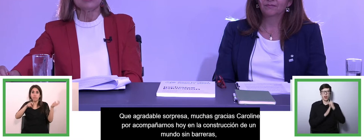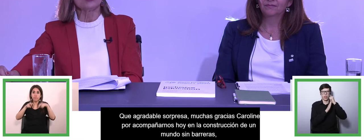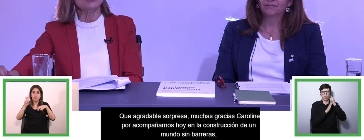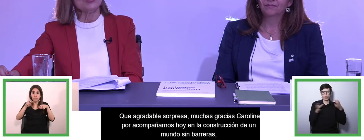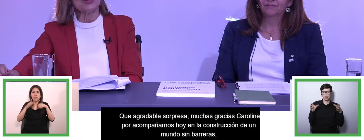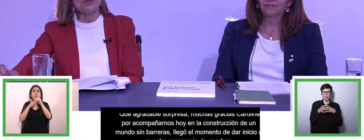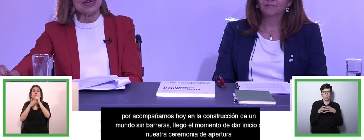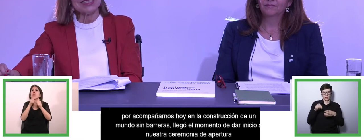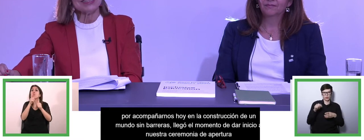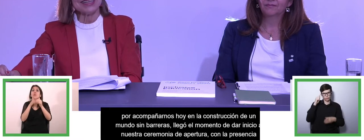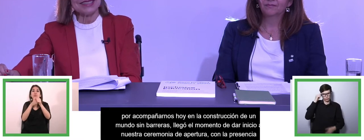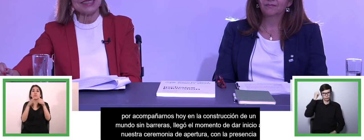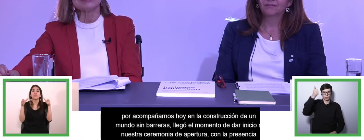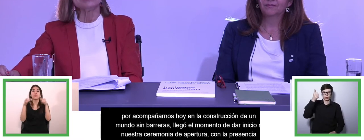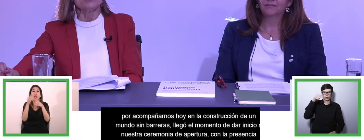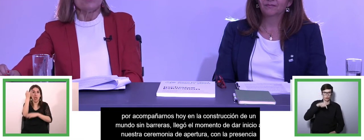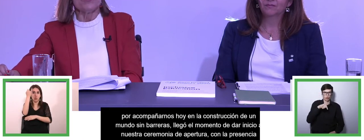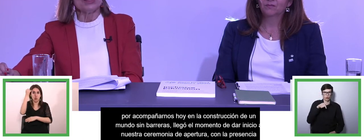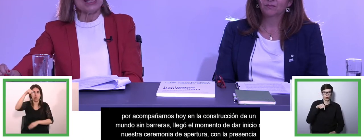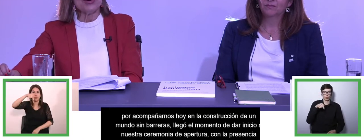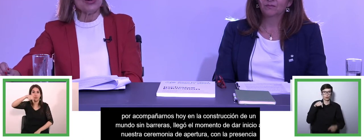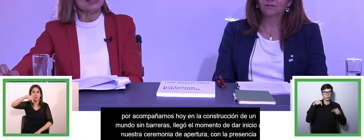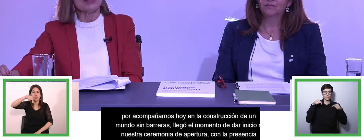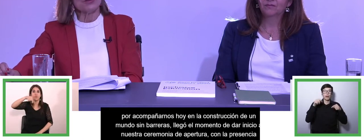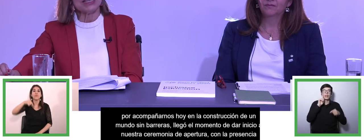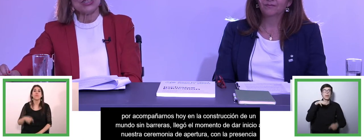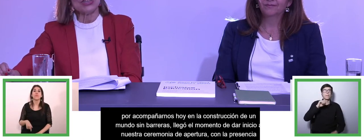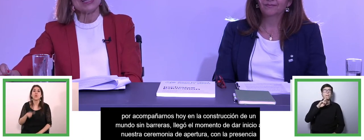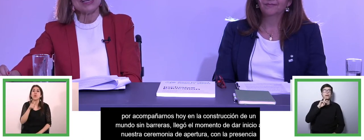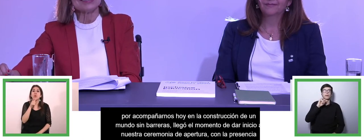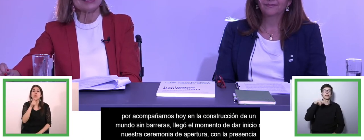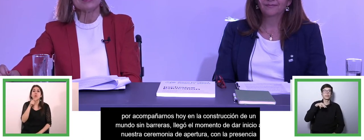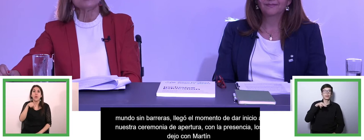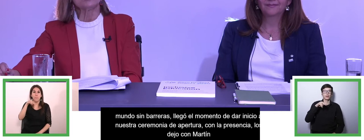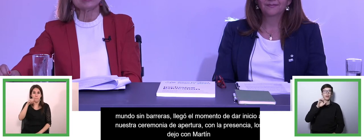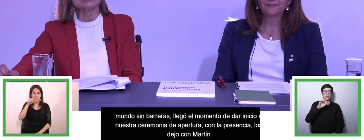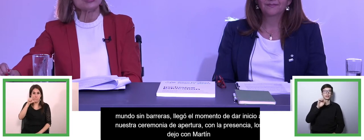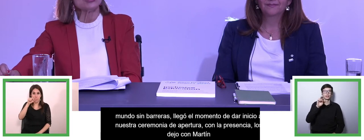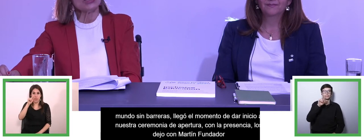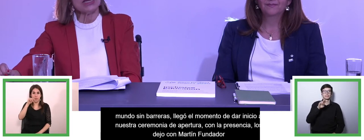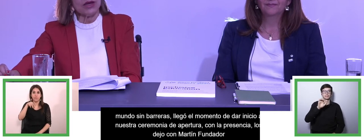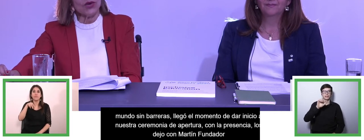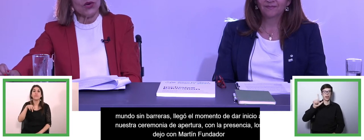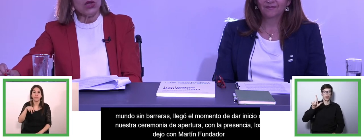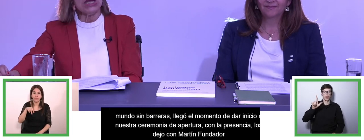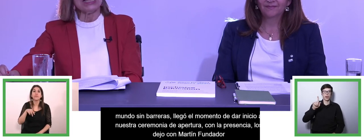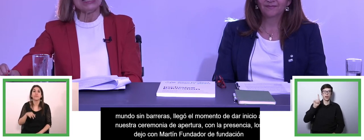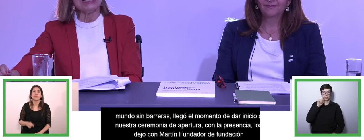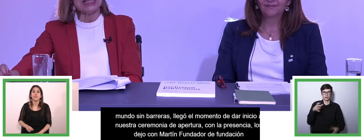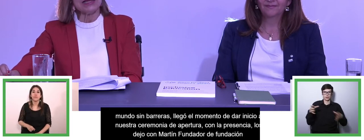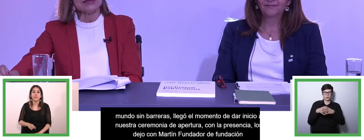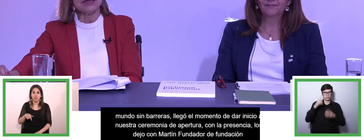Los dejo con Martin Esel, fundador de Fundación Esel, organización que creó